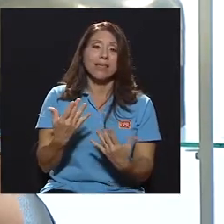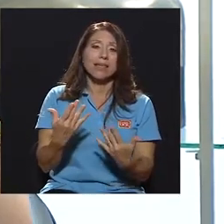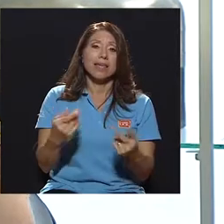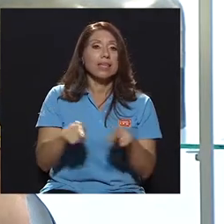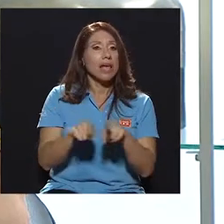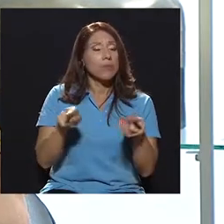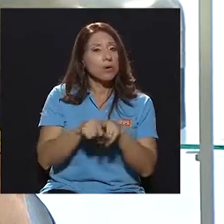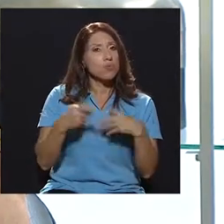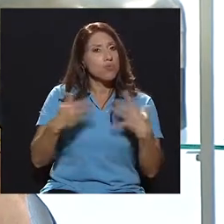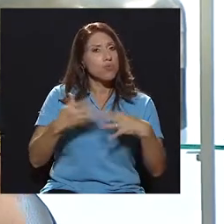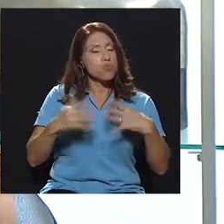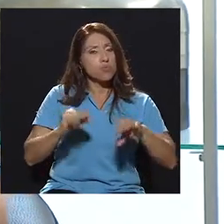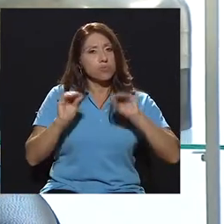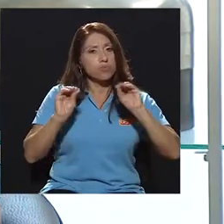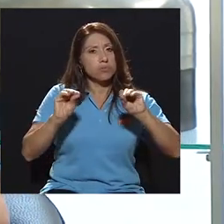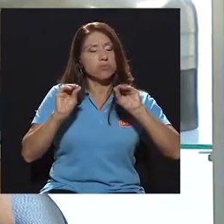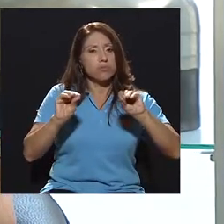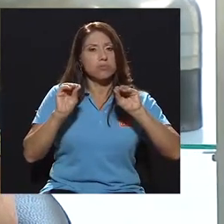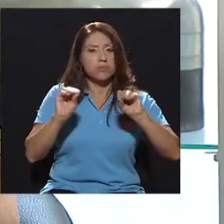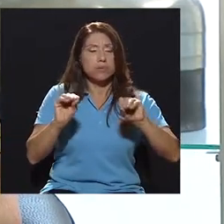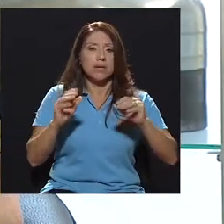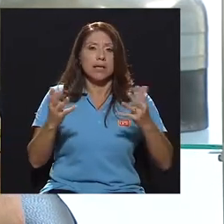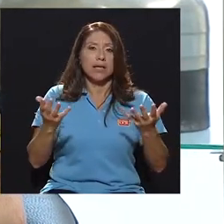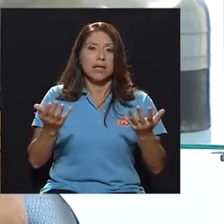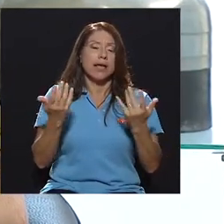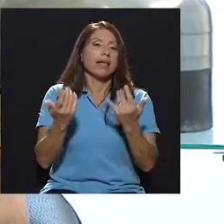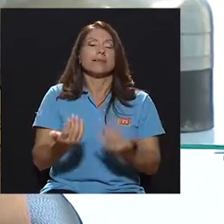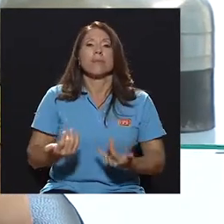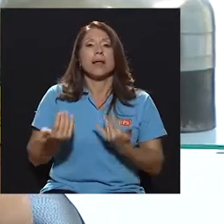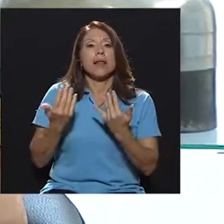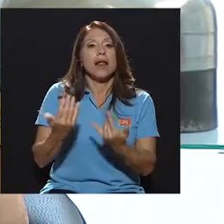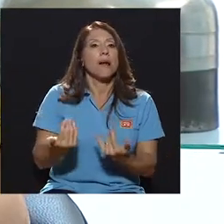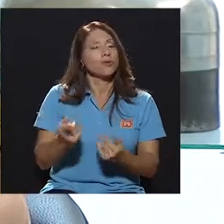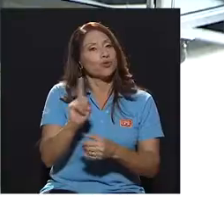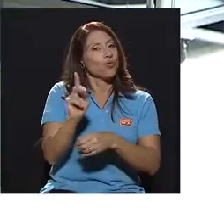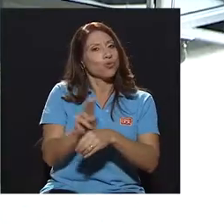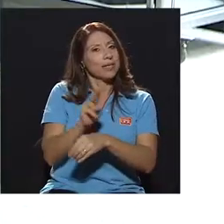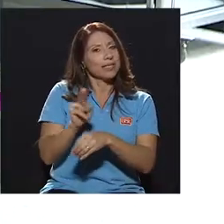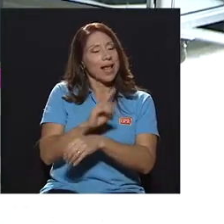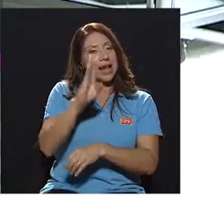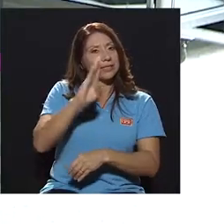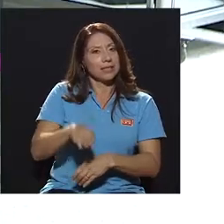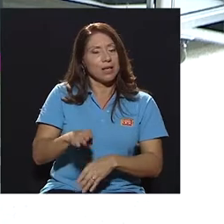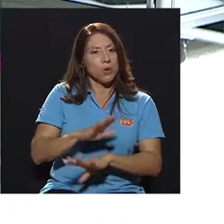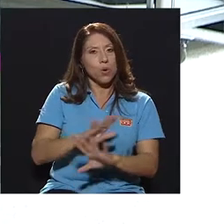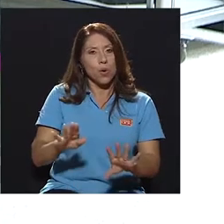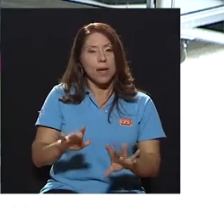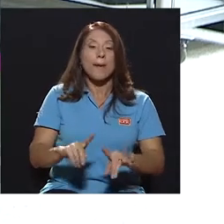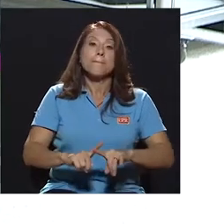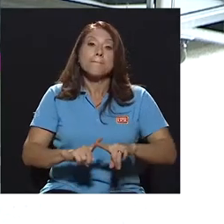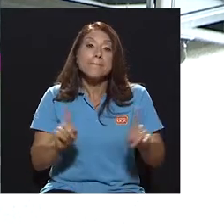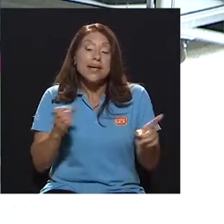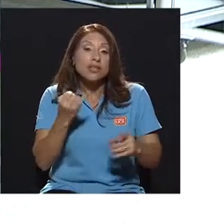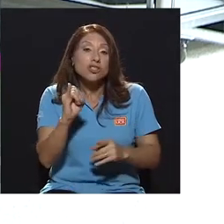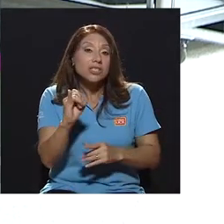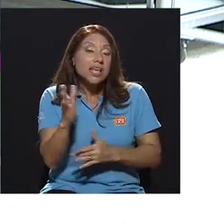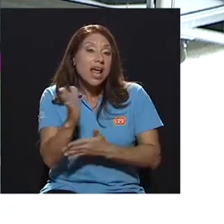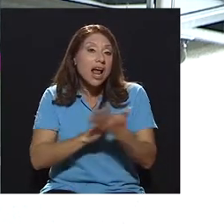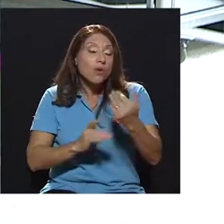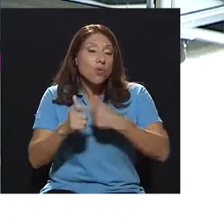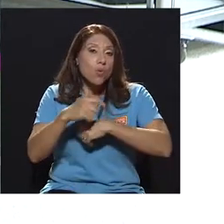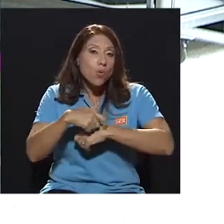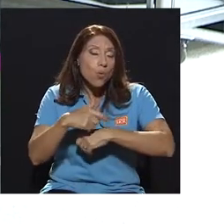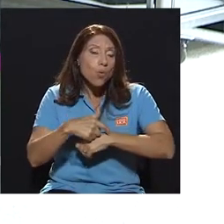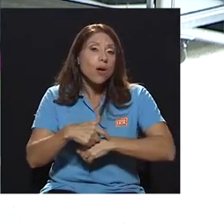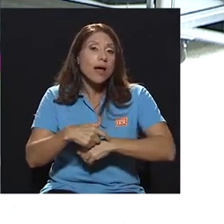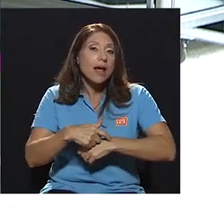nos deja pues grandes enseñanzas y que esperemos no tener que utilizarlas en ningún momento pero que si en